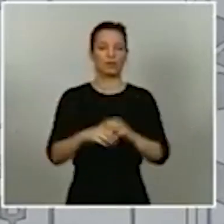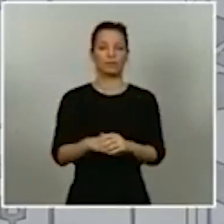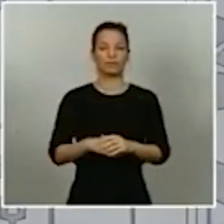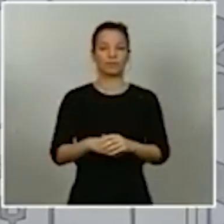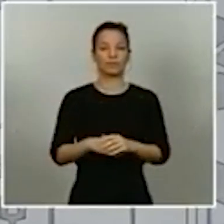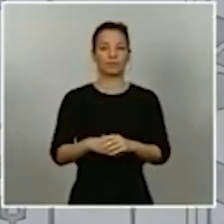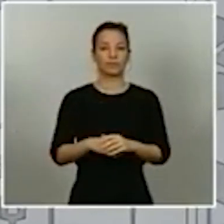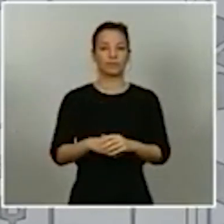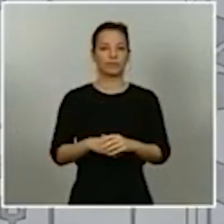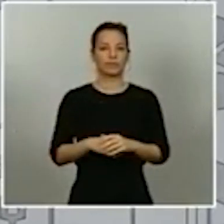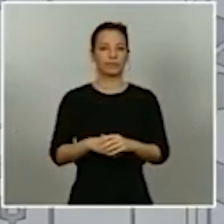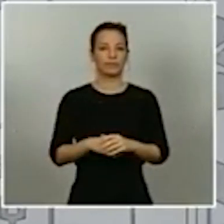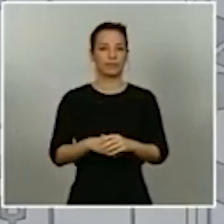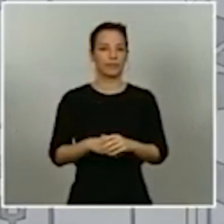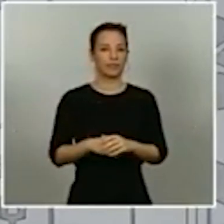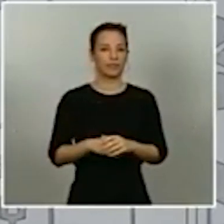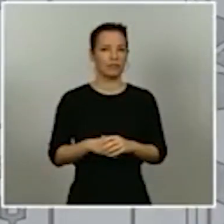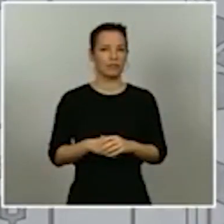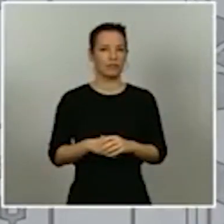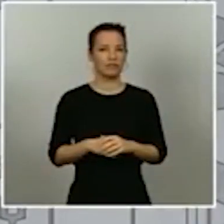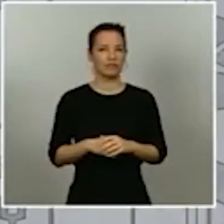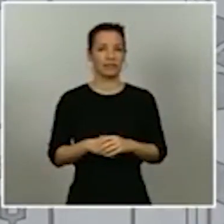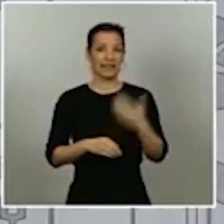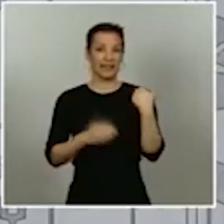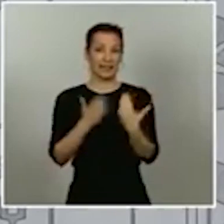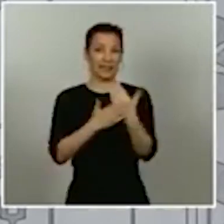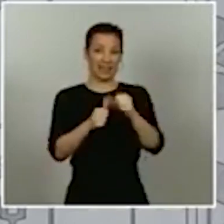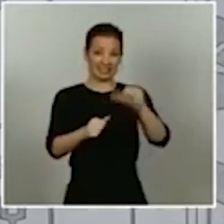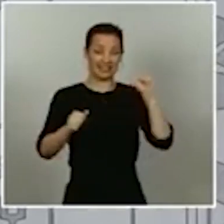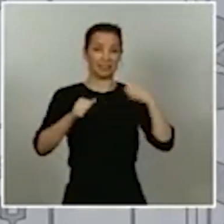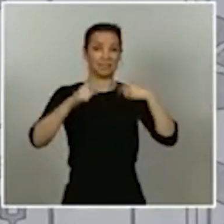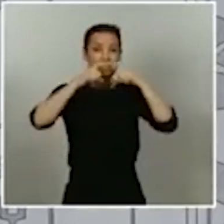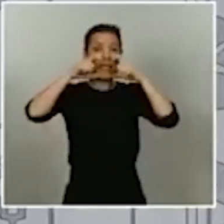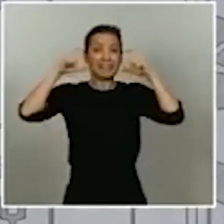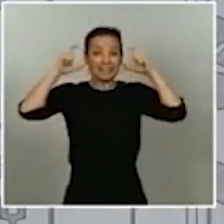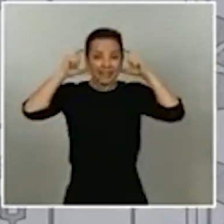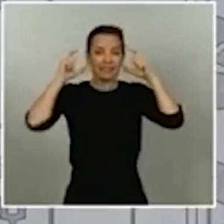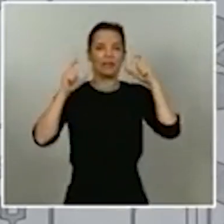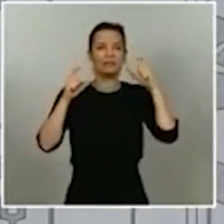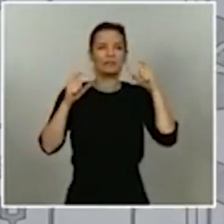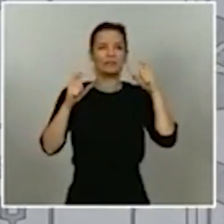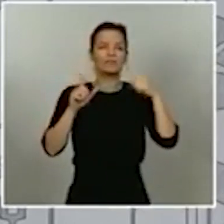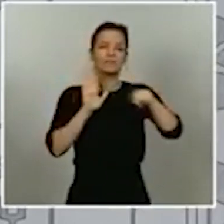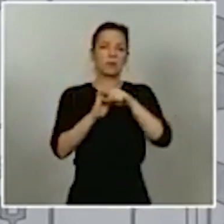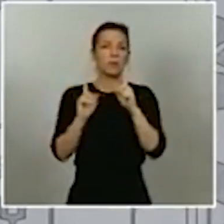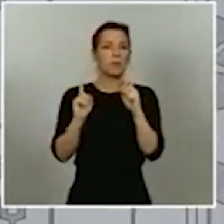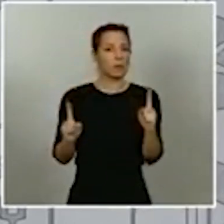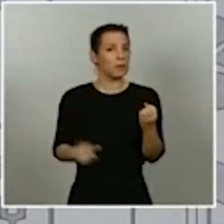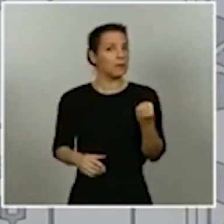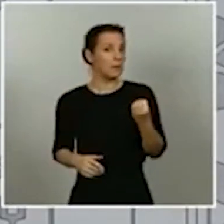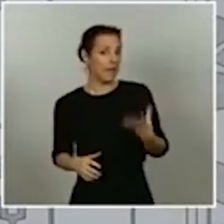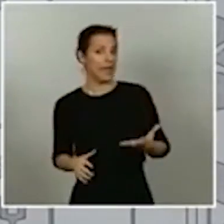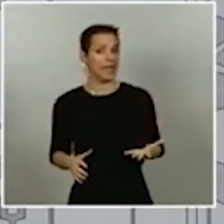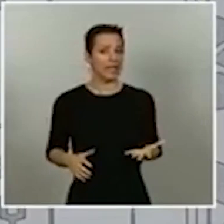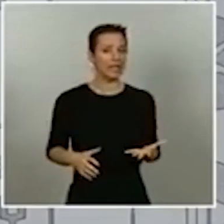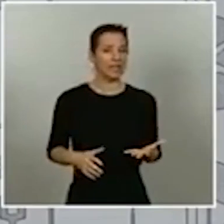algunos en los días anteriores, las mascarillas son una buena medida de prevención. Ya hemos dicho también, creo que es